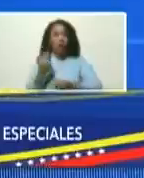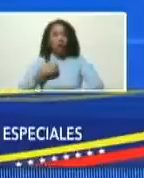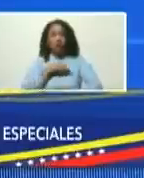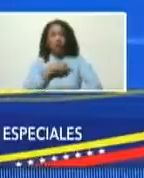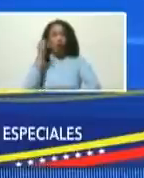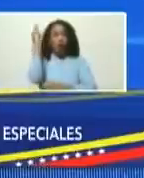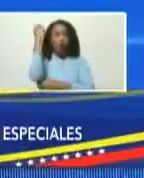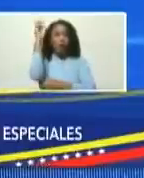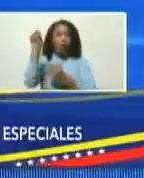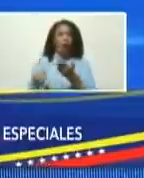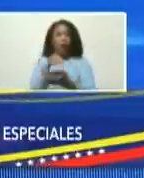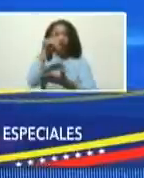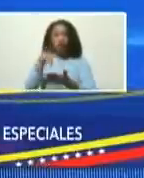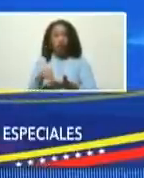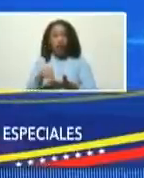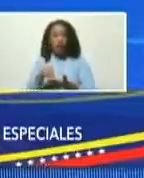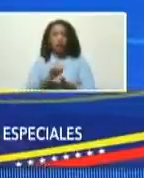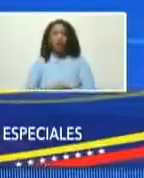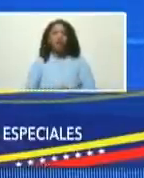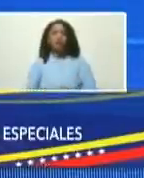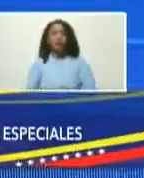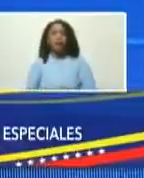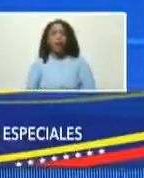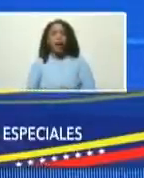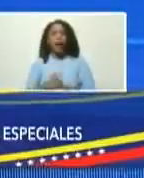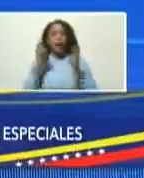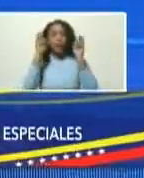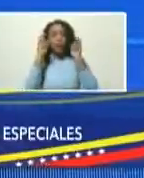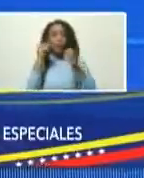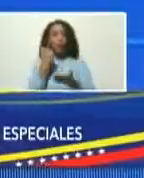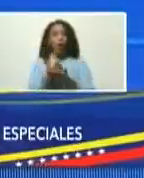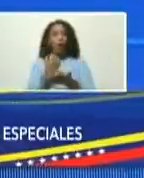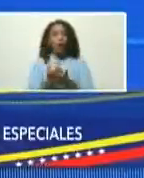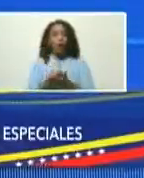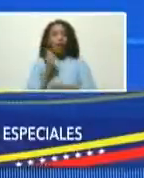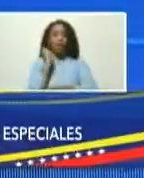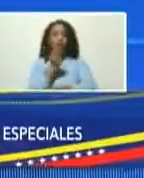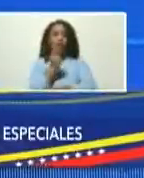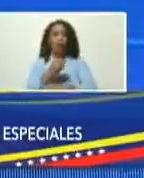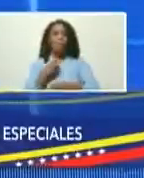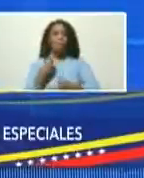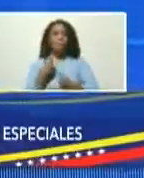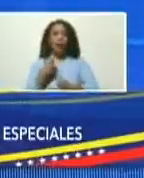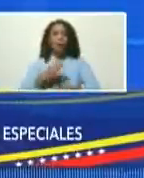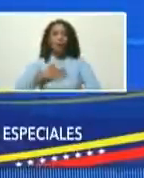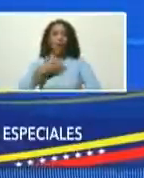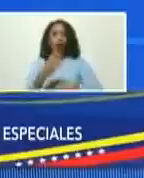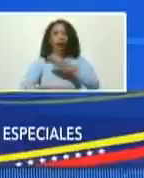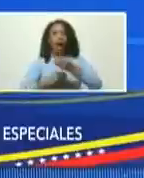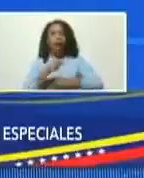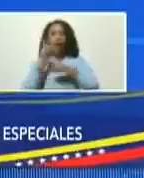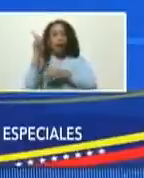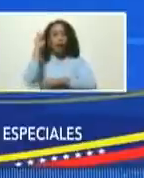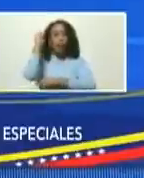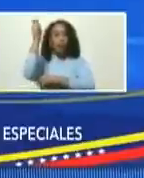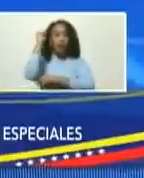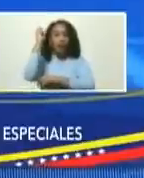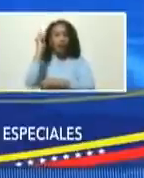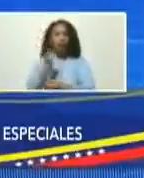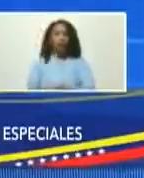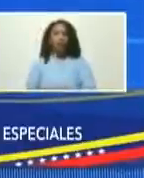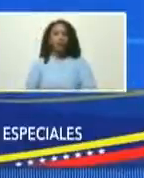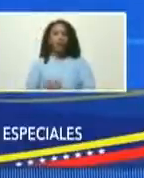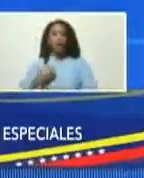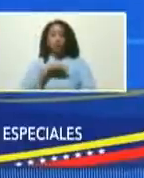Asamblea Nacional, en la Comisión de Economía y Finanzas, para poder llevar a cabo esta tarea y a la